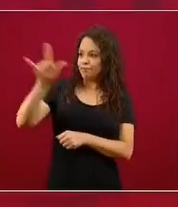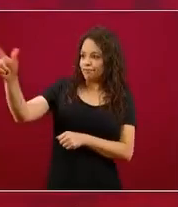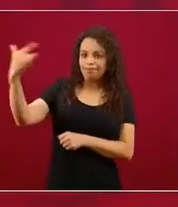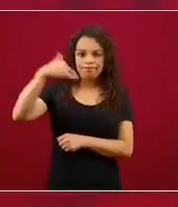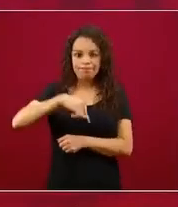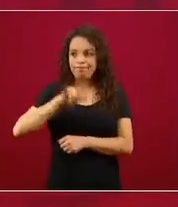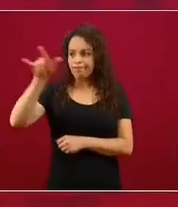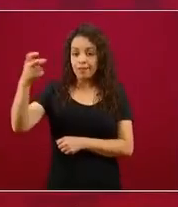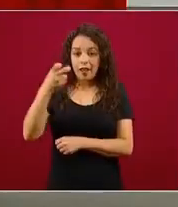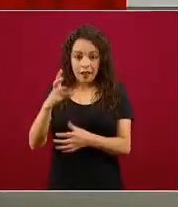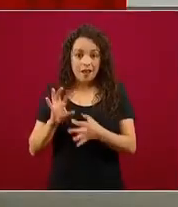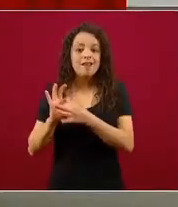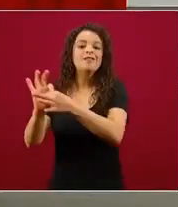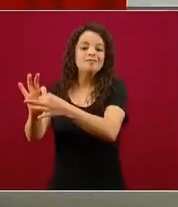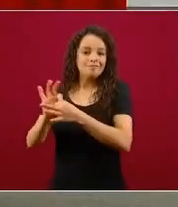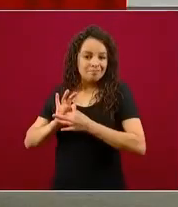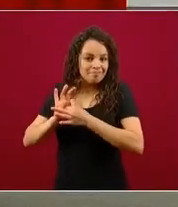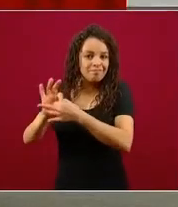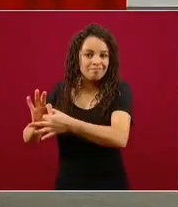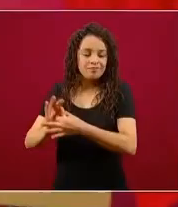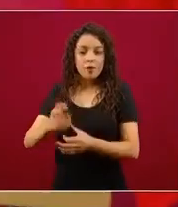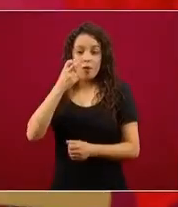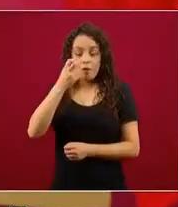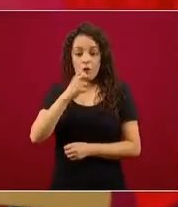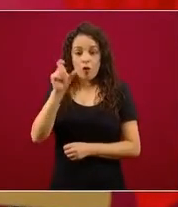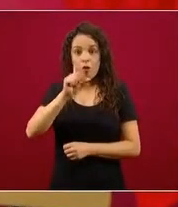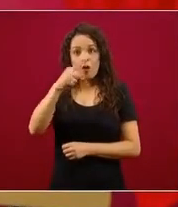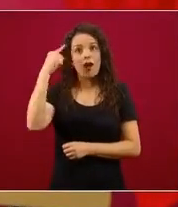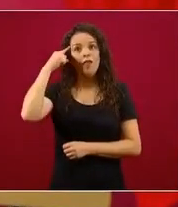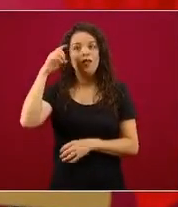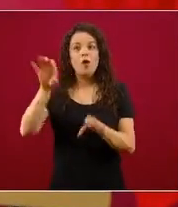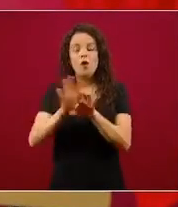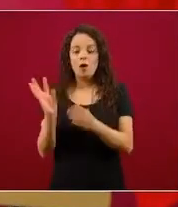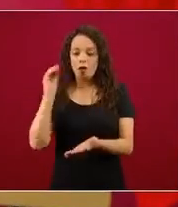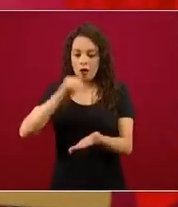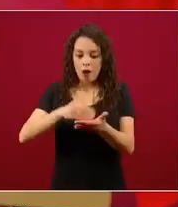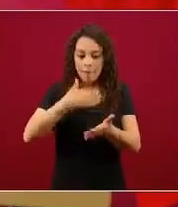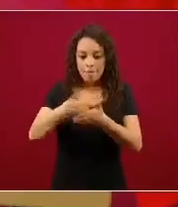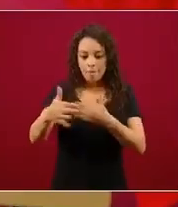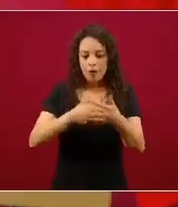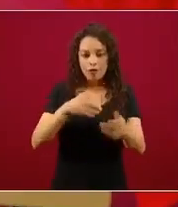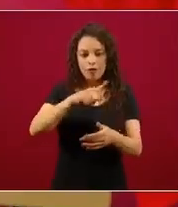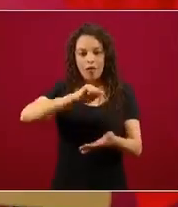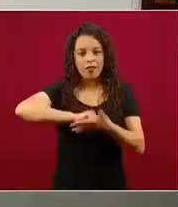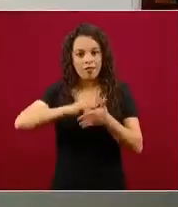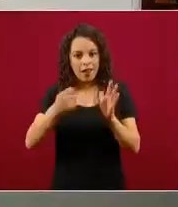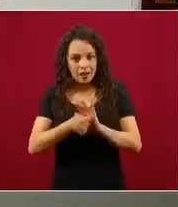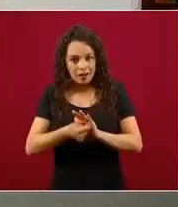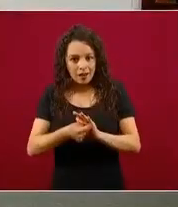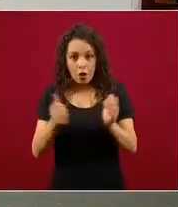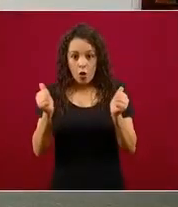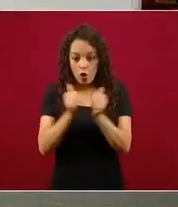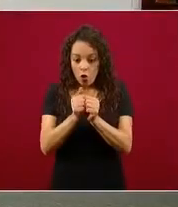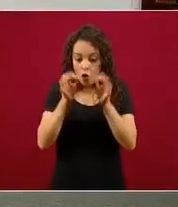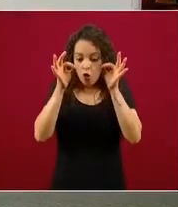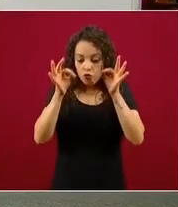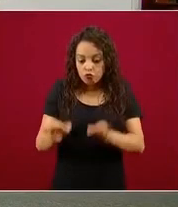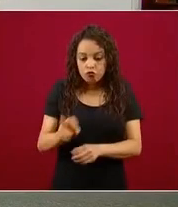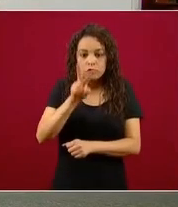uno de implantar un modelo técnico a la realidad, hay que adaptarlo para que sea también